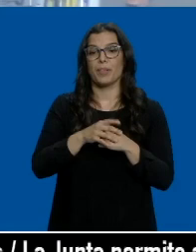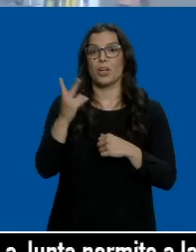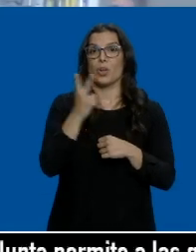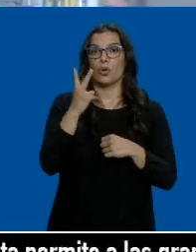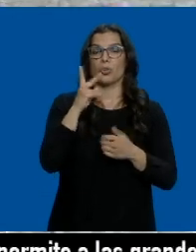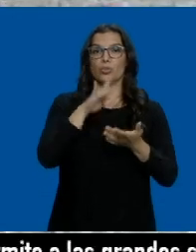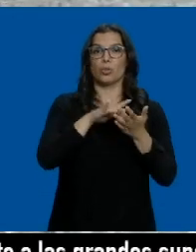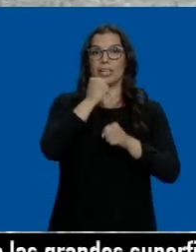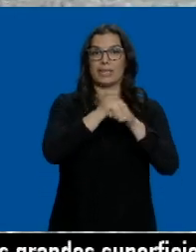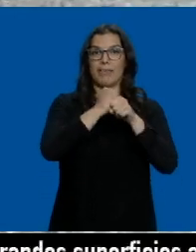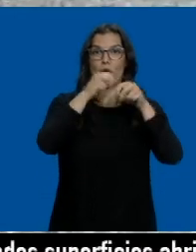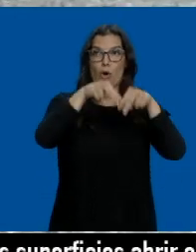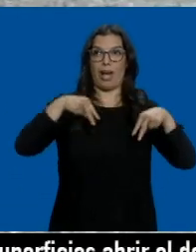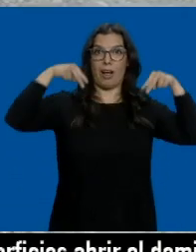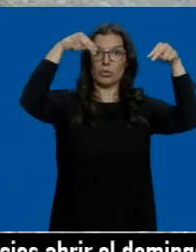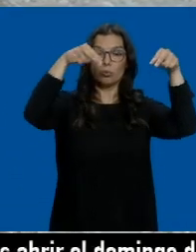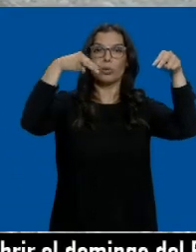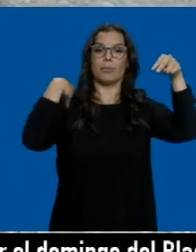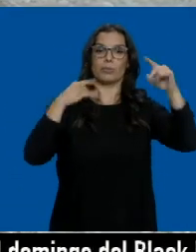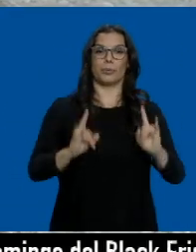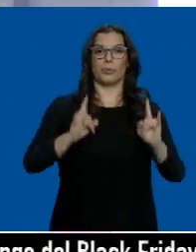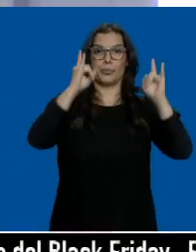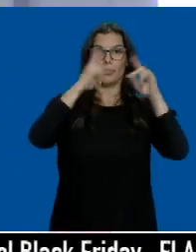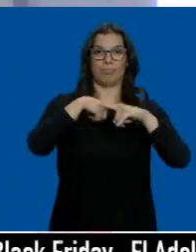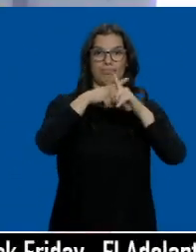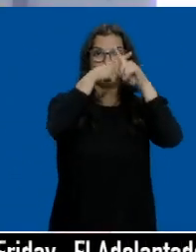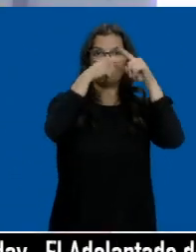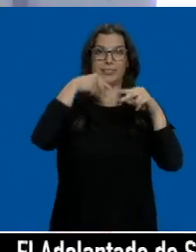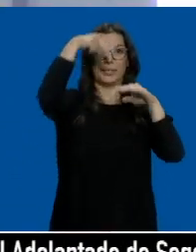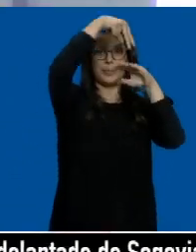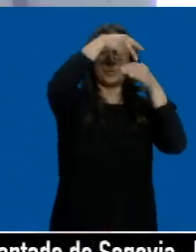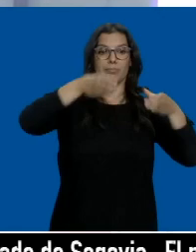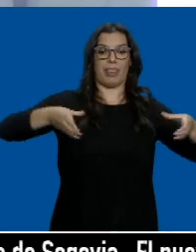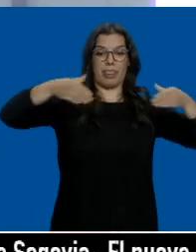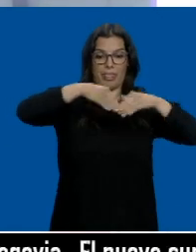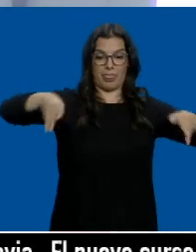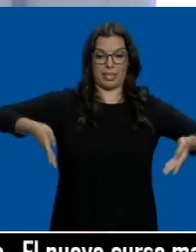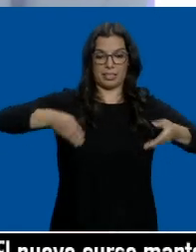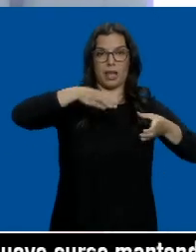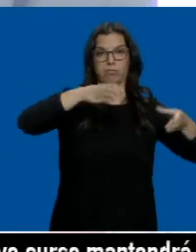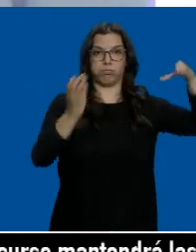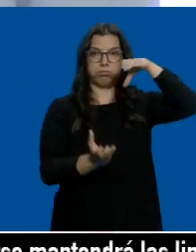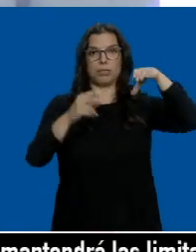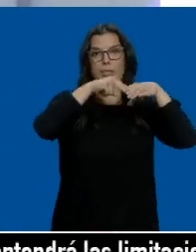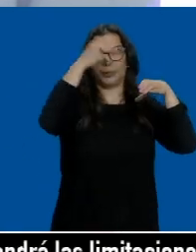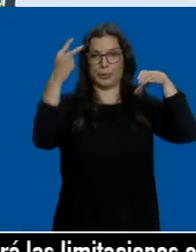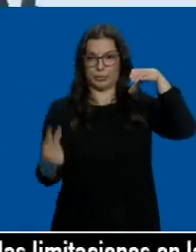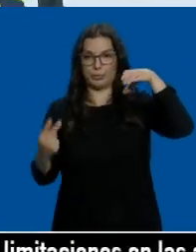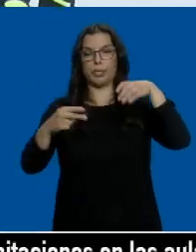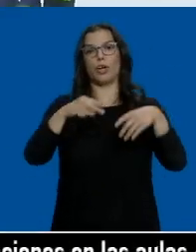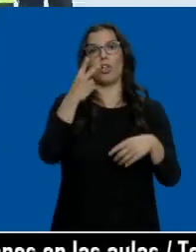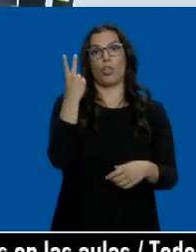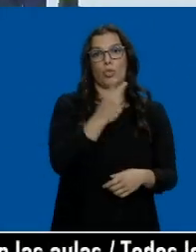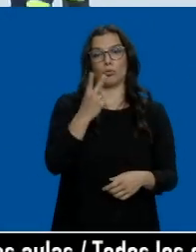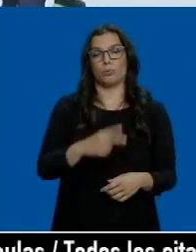encontraban realizando trabajos de altura sobre una plataforma elevada cuando la cesta de la misma se giró y se precipitaron, ambos al